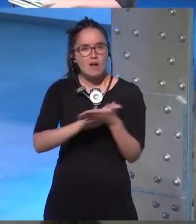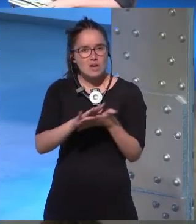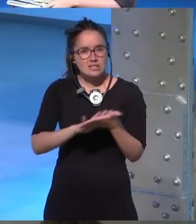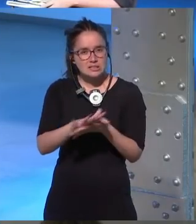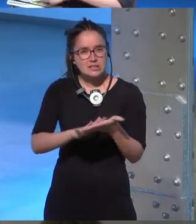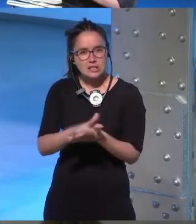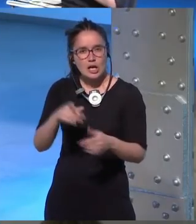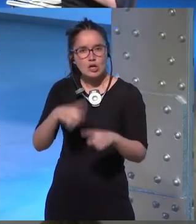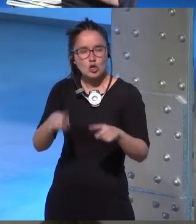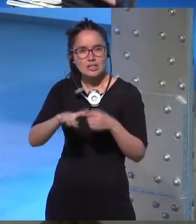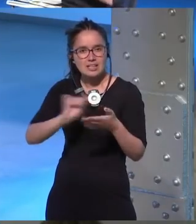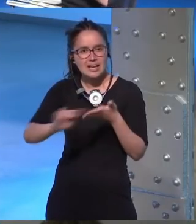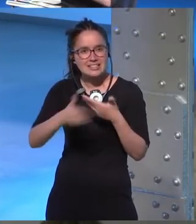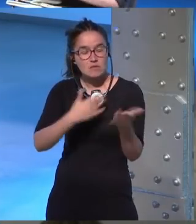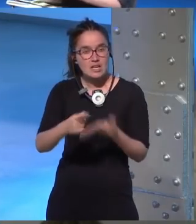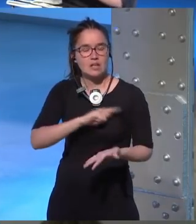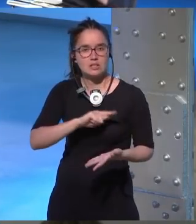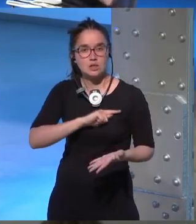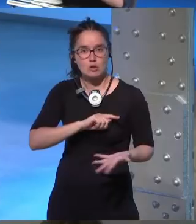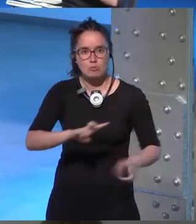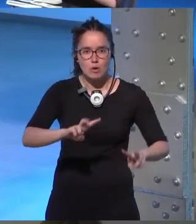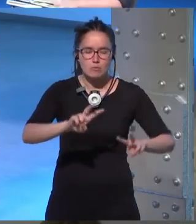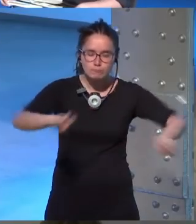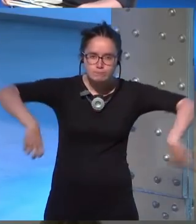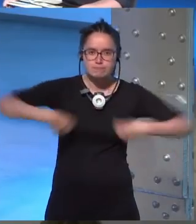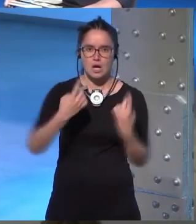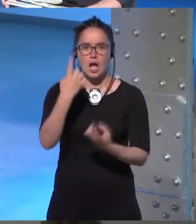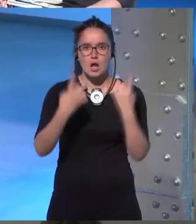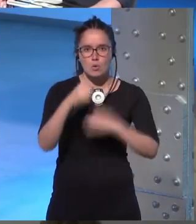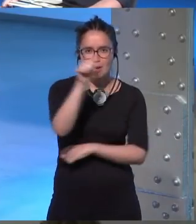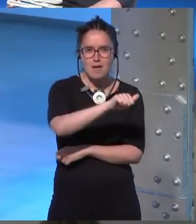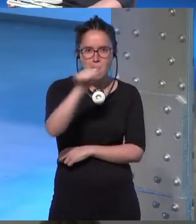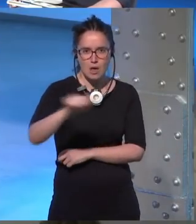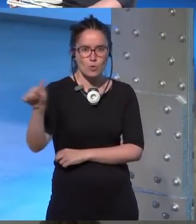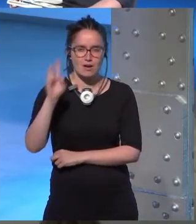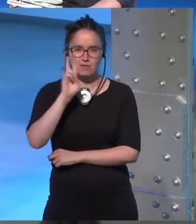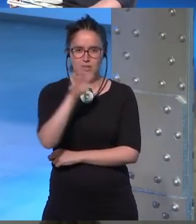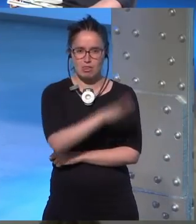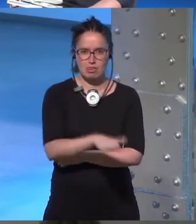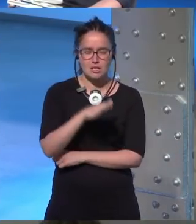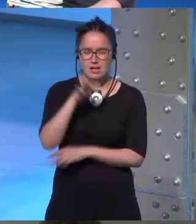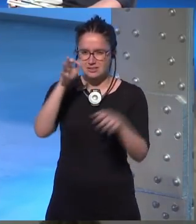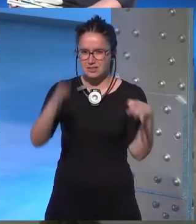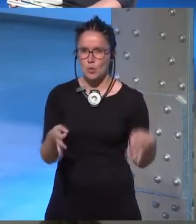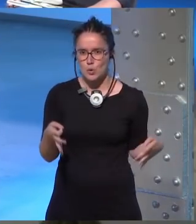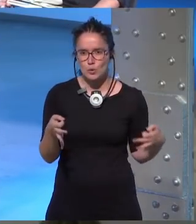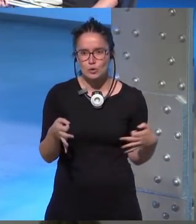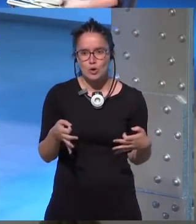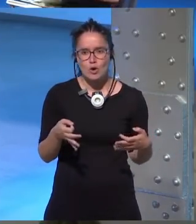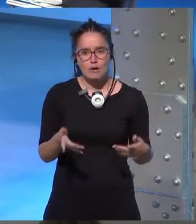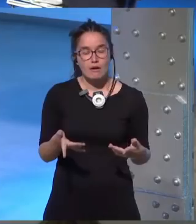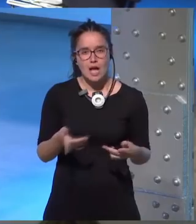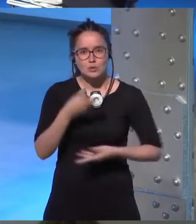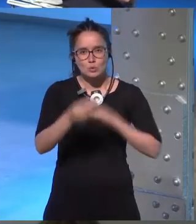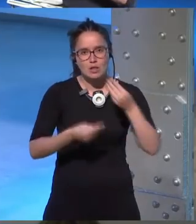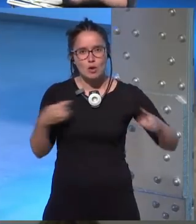de cosas que escribes las sensaciones que reformulas alguna de esas pelis que veías de niña seguramente o que te han